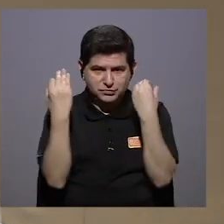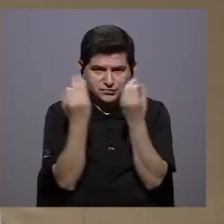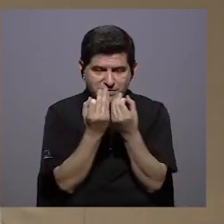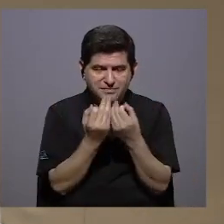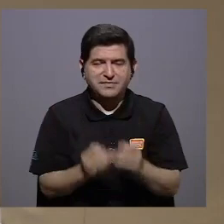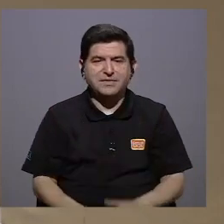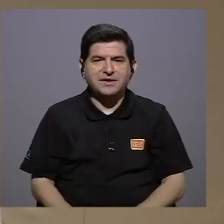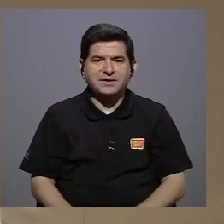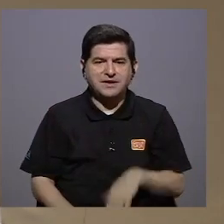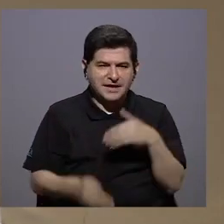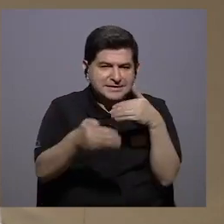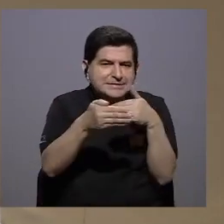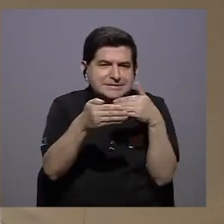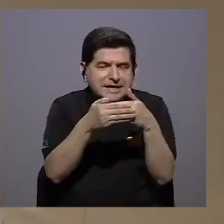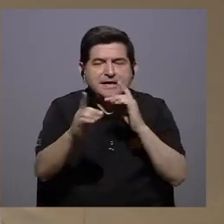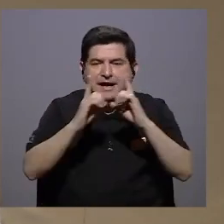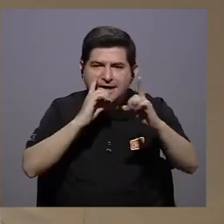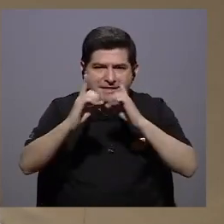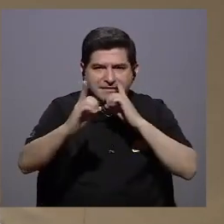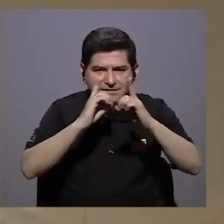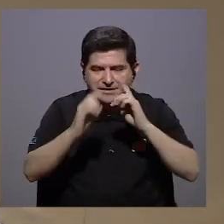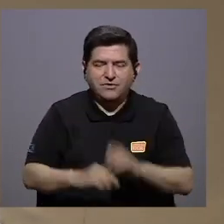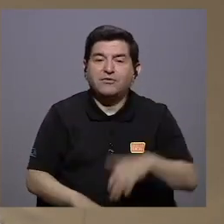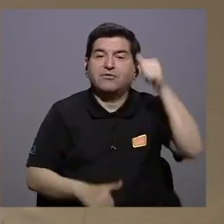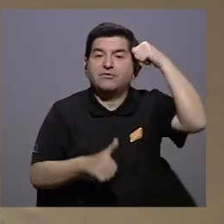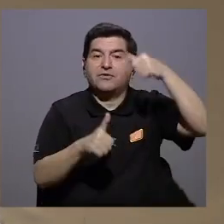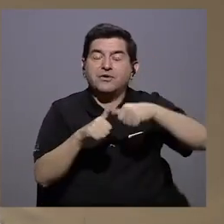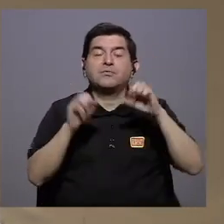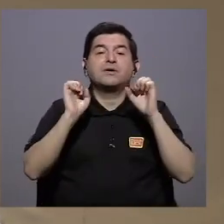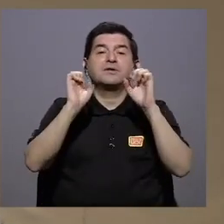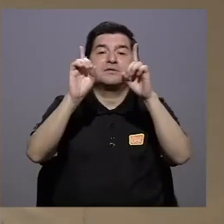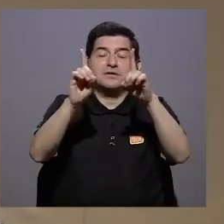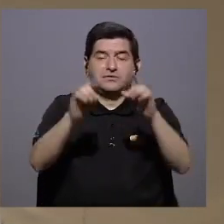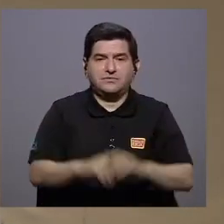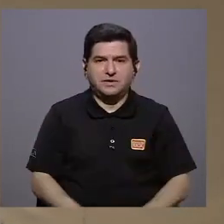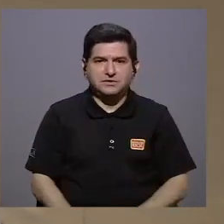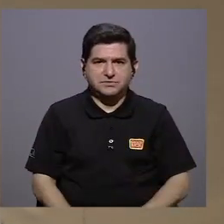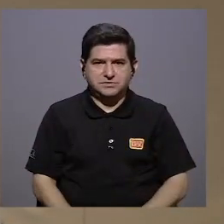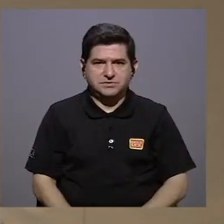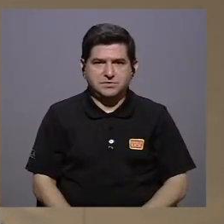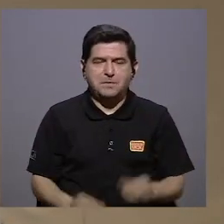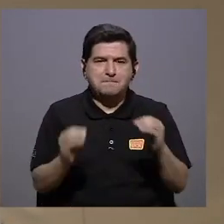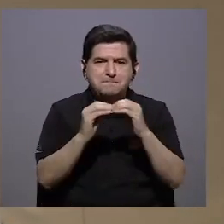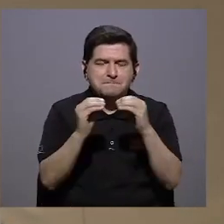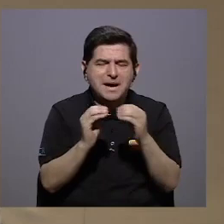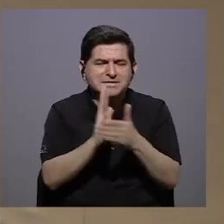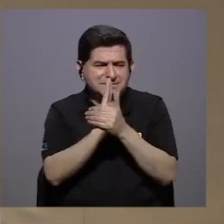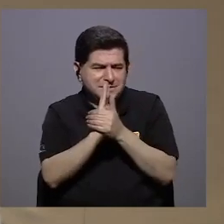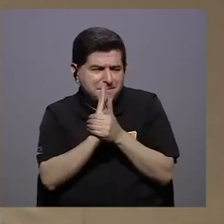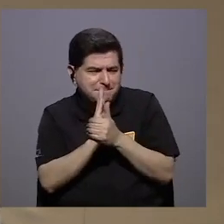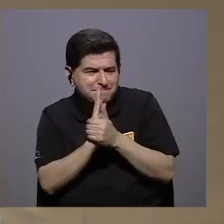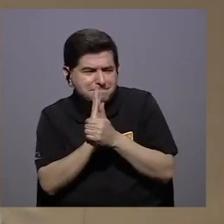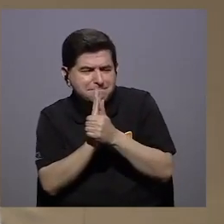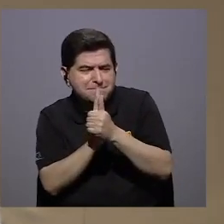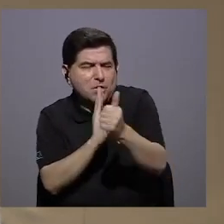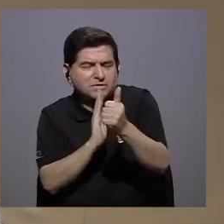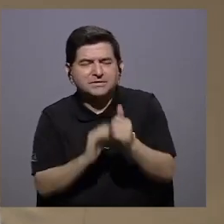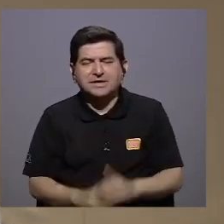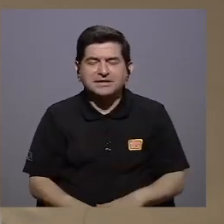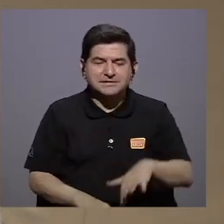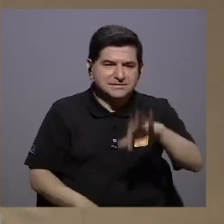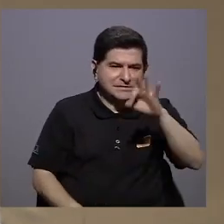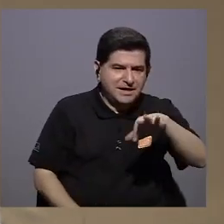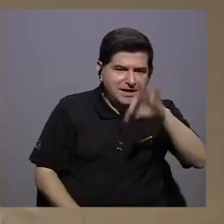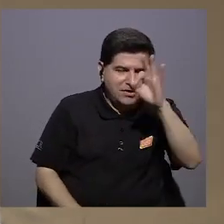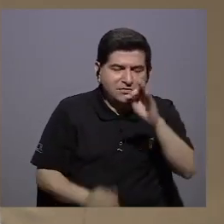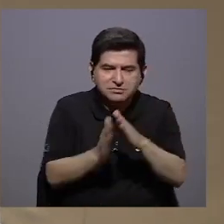familiares póngalos ahí diálogue con ellos recuerde que la educación más allá de ser esa potentísima que la